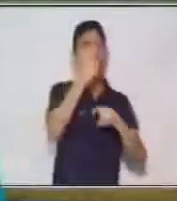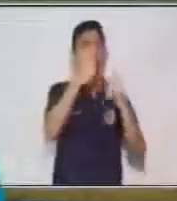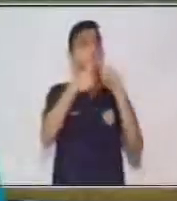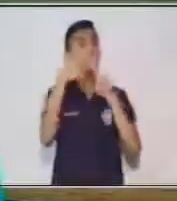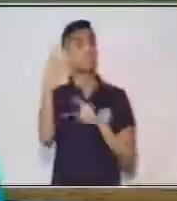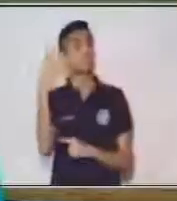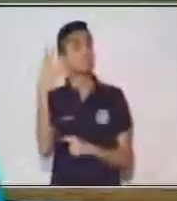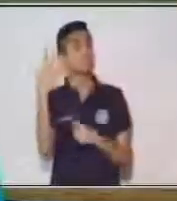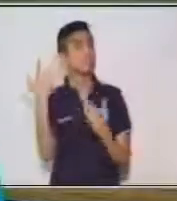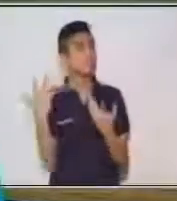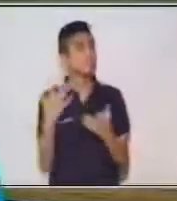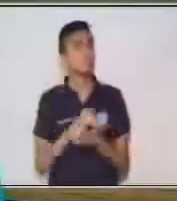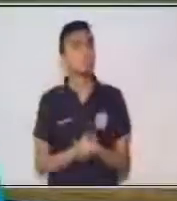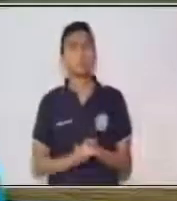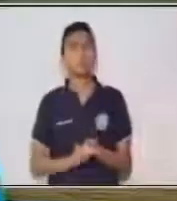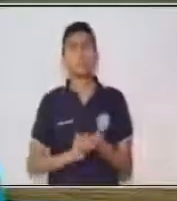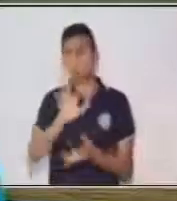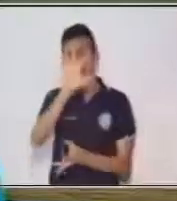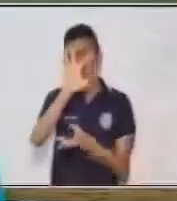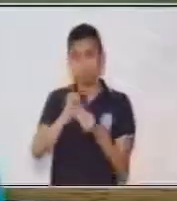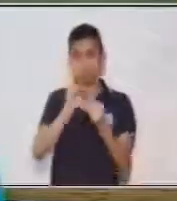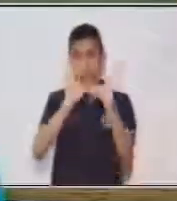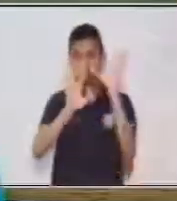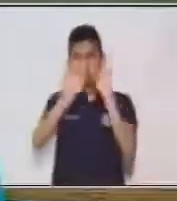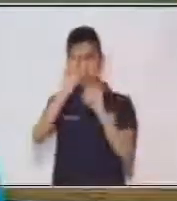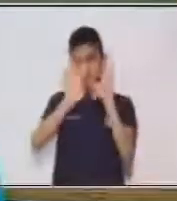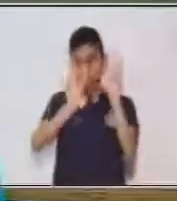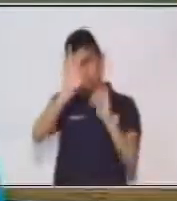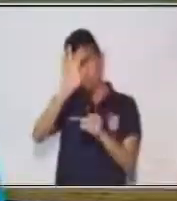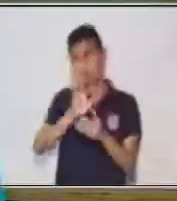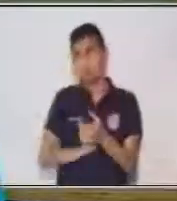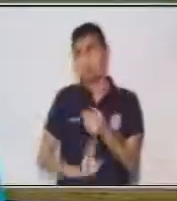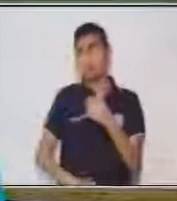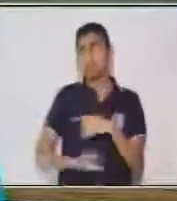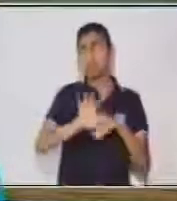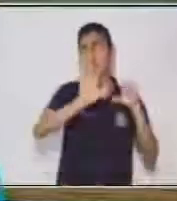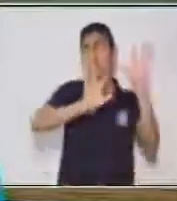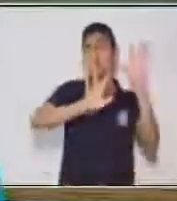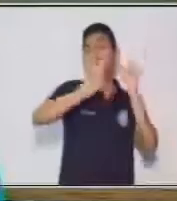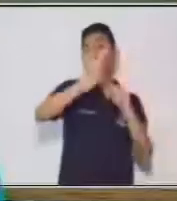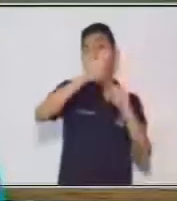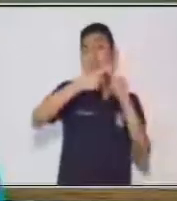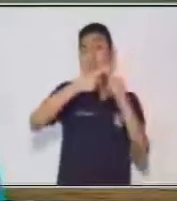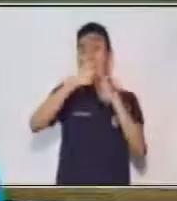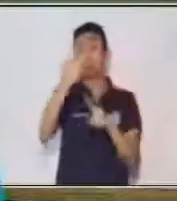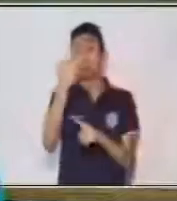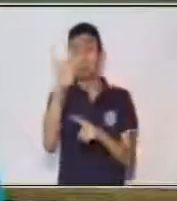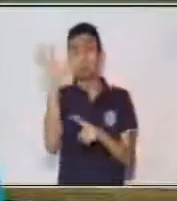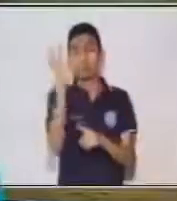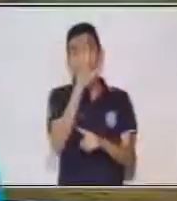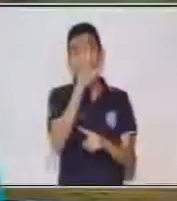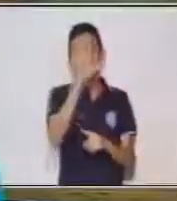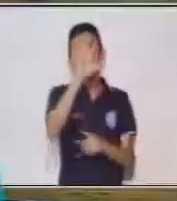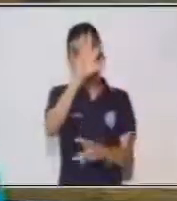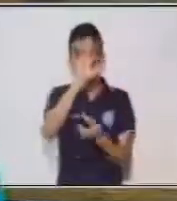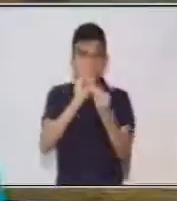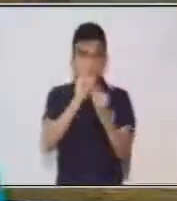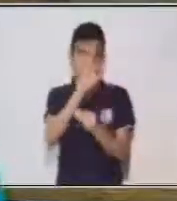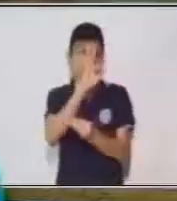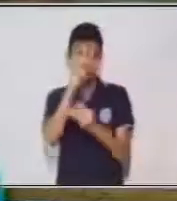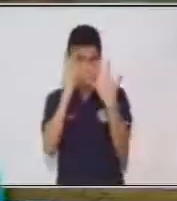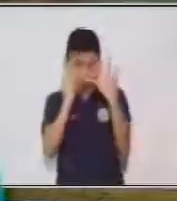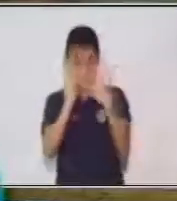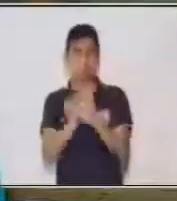son doce. Doce por tres son treinta y seis. Y